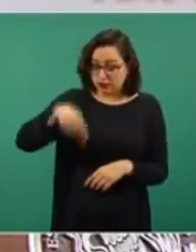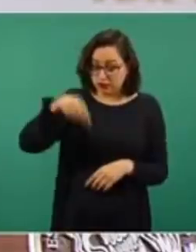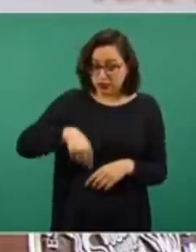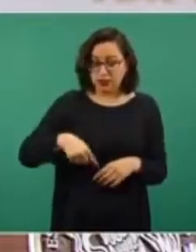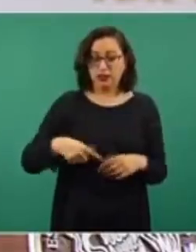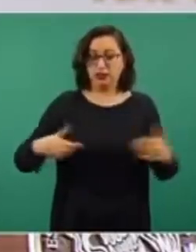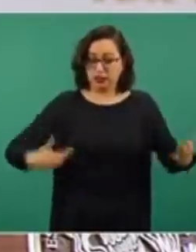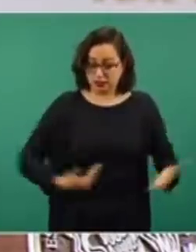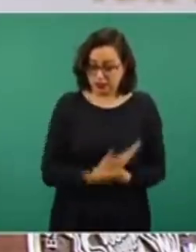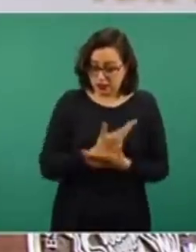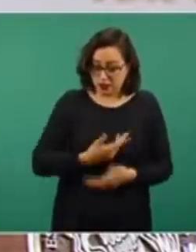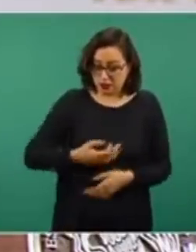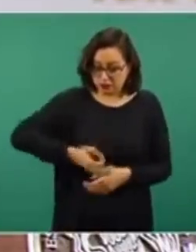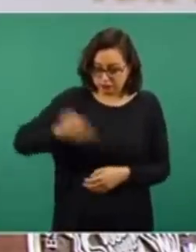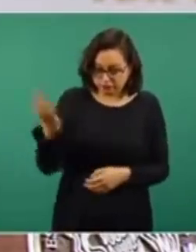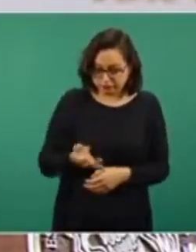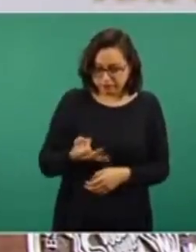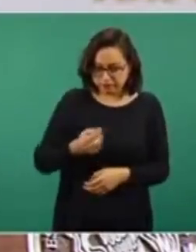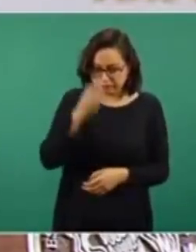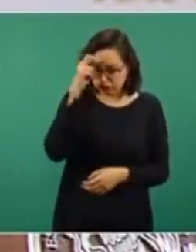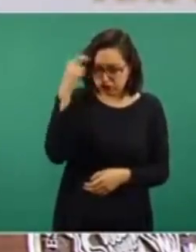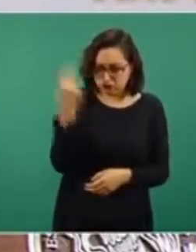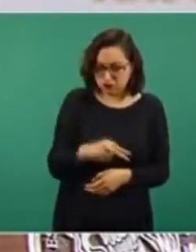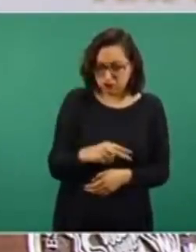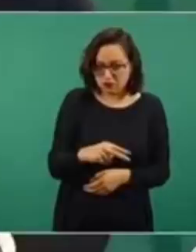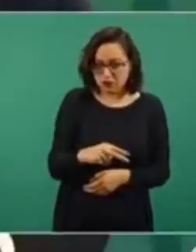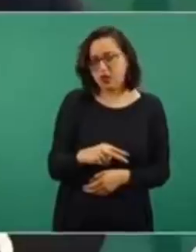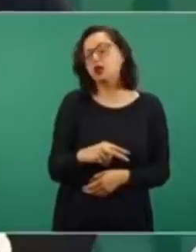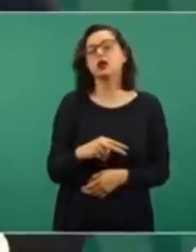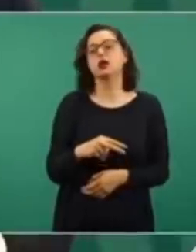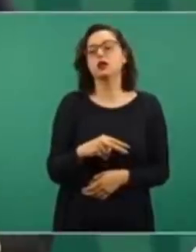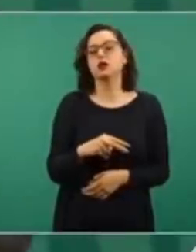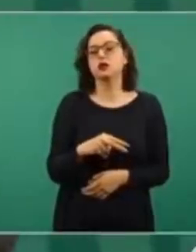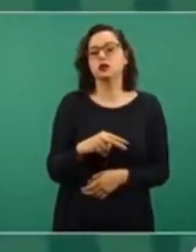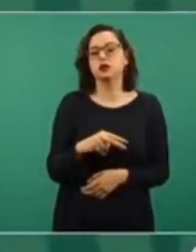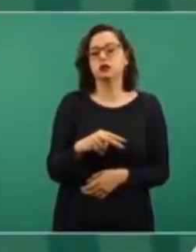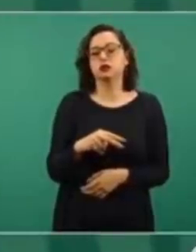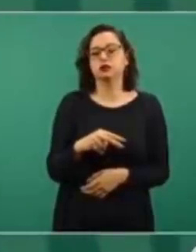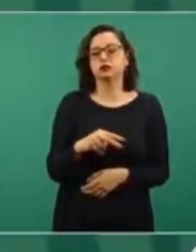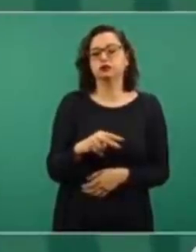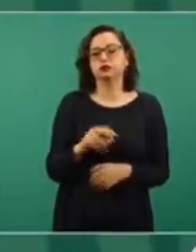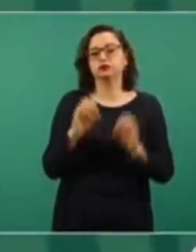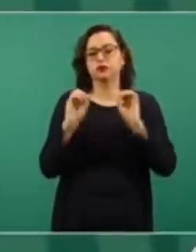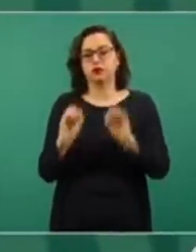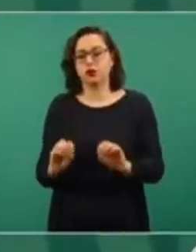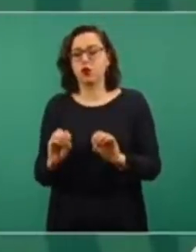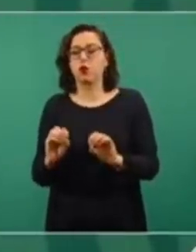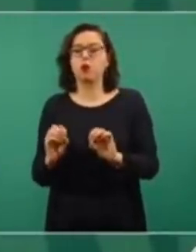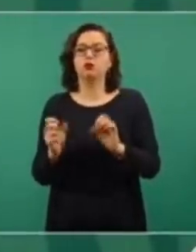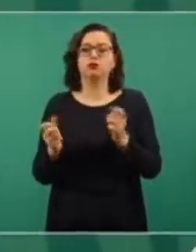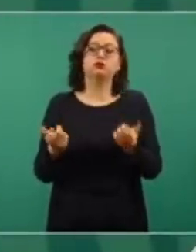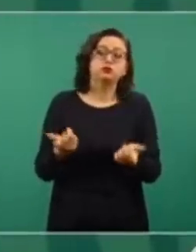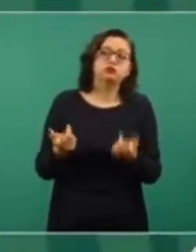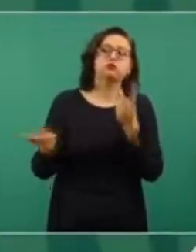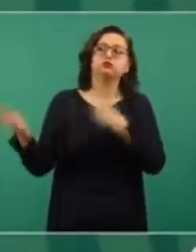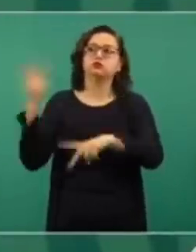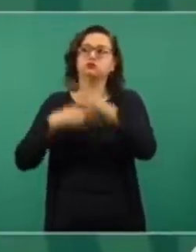mexicanos de nacimiento o sean nacionalizados